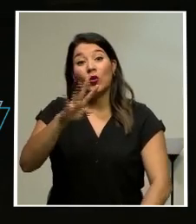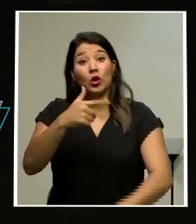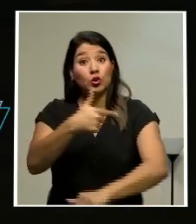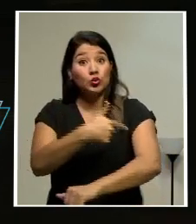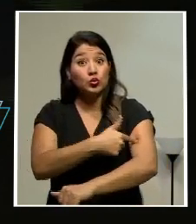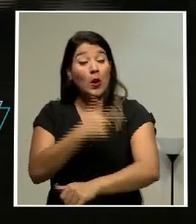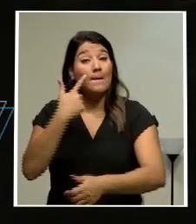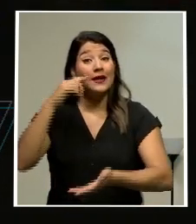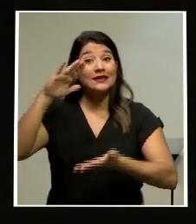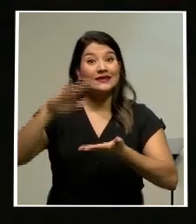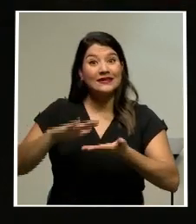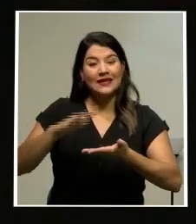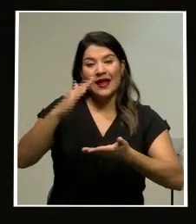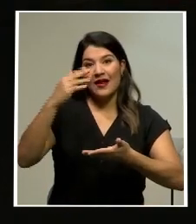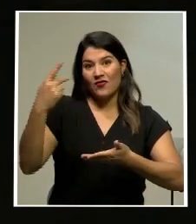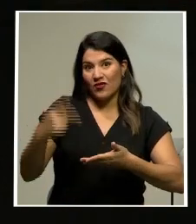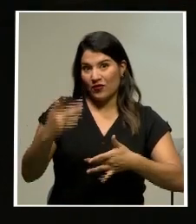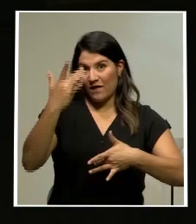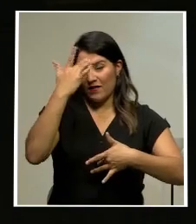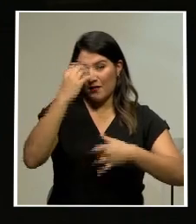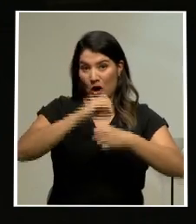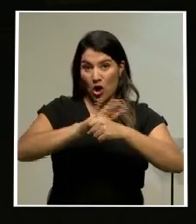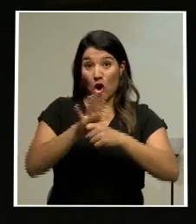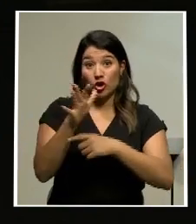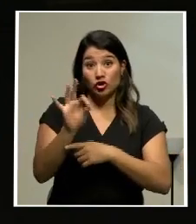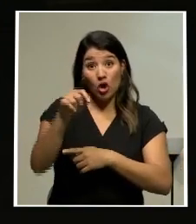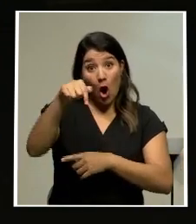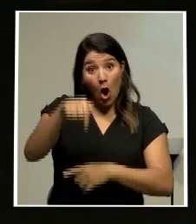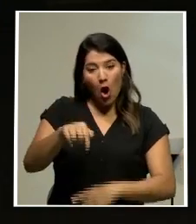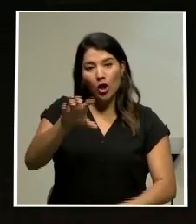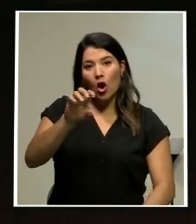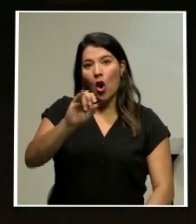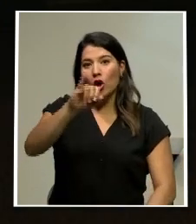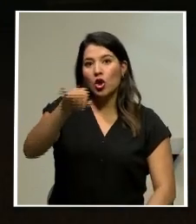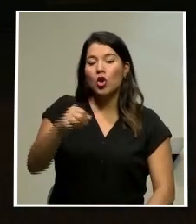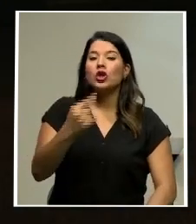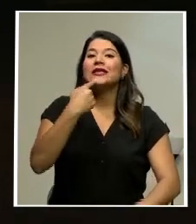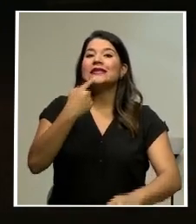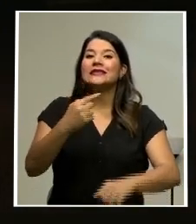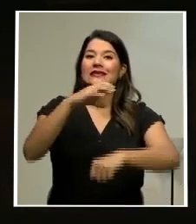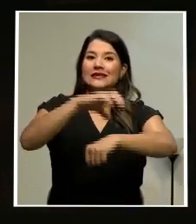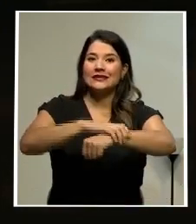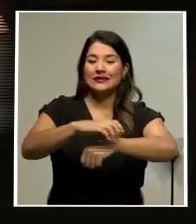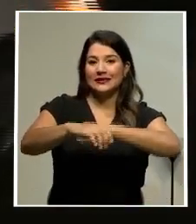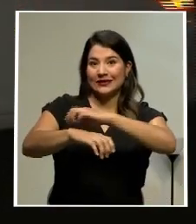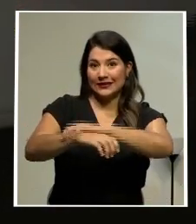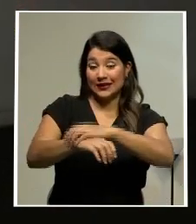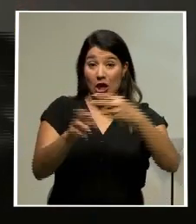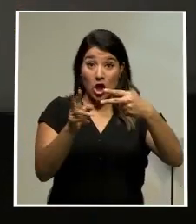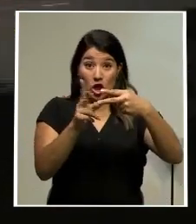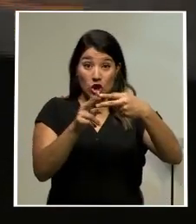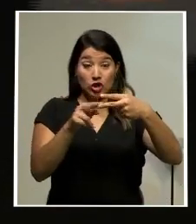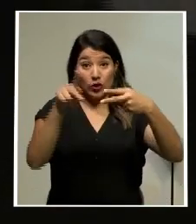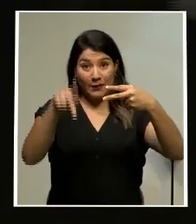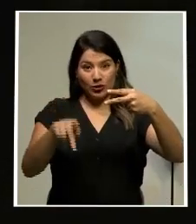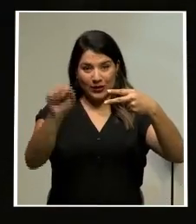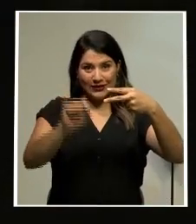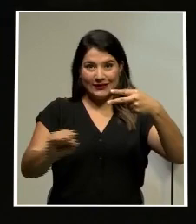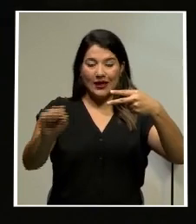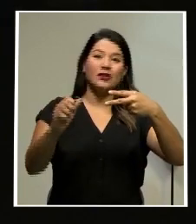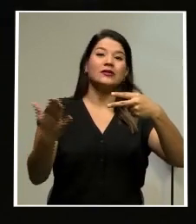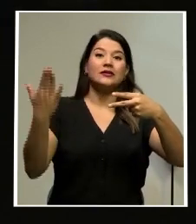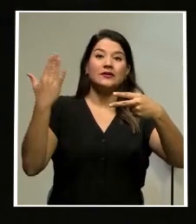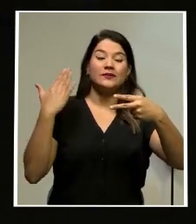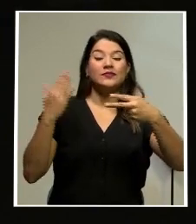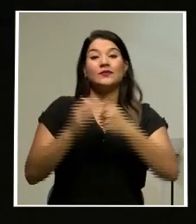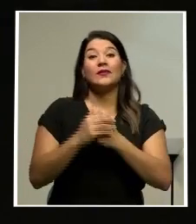OIJ informó el día de hoy de la detención de estas dos personas el sábado anterior y que además también